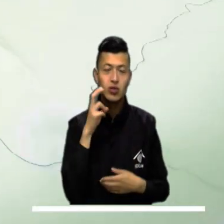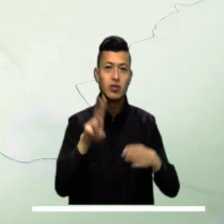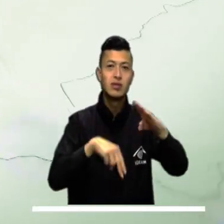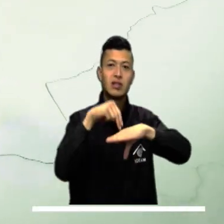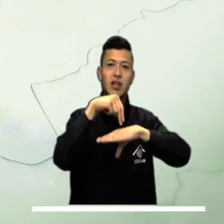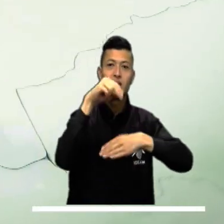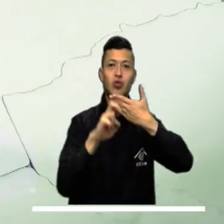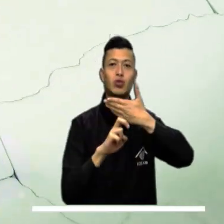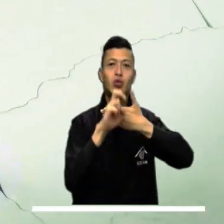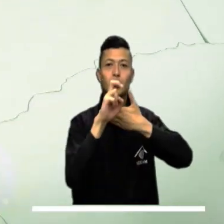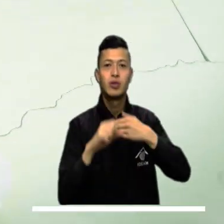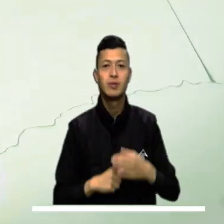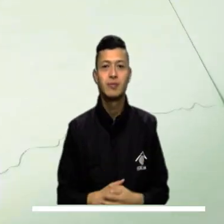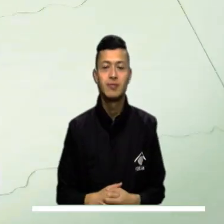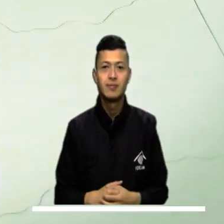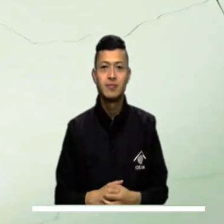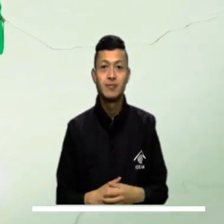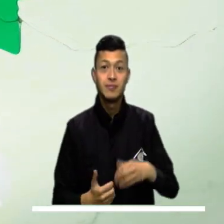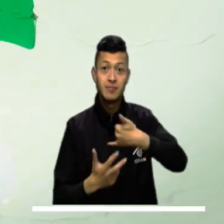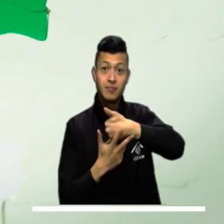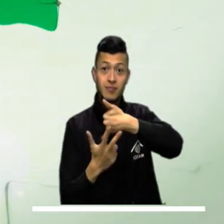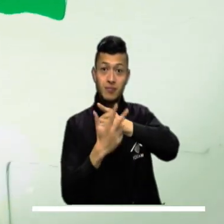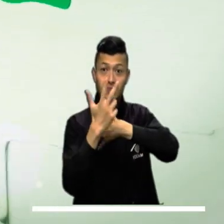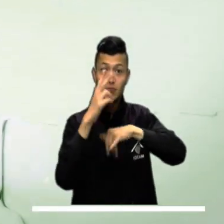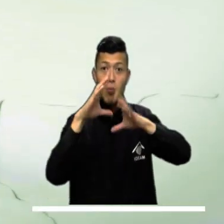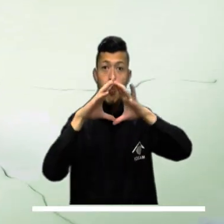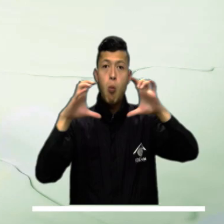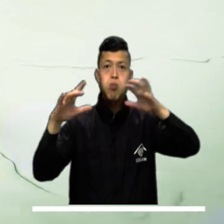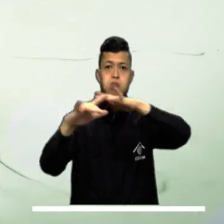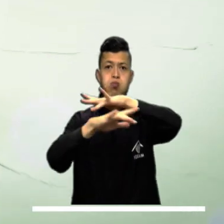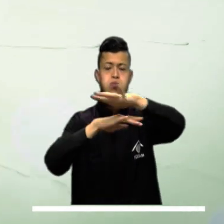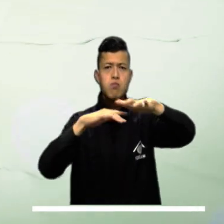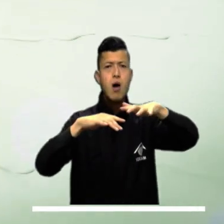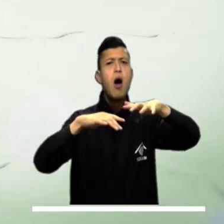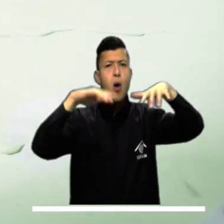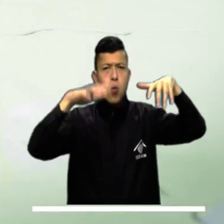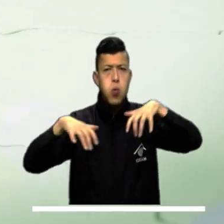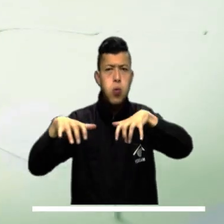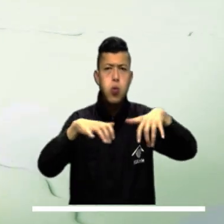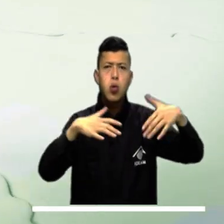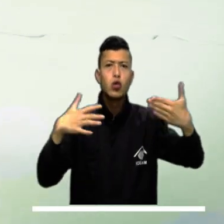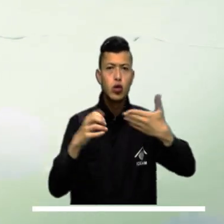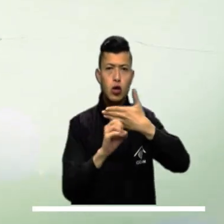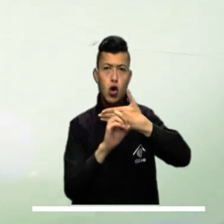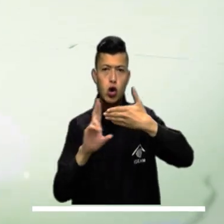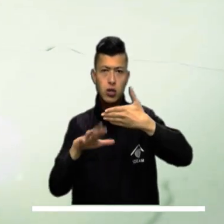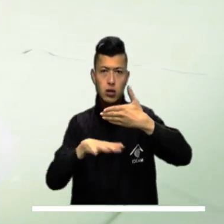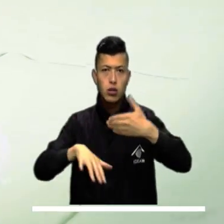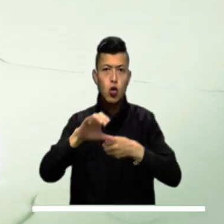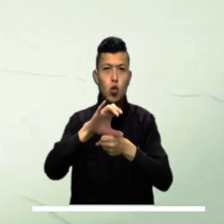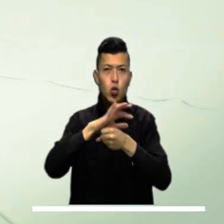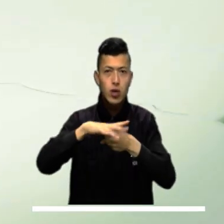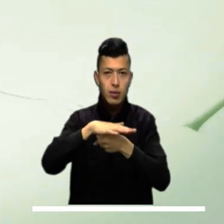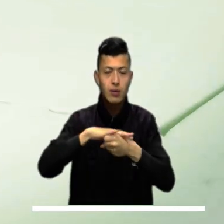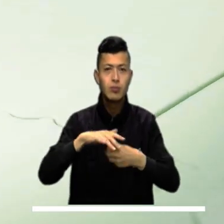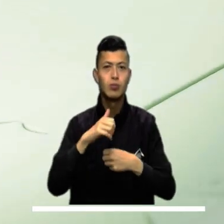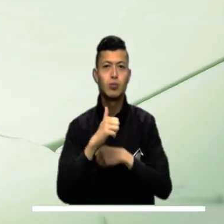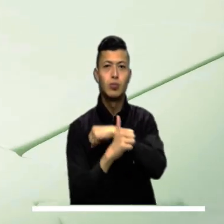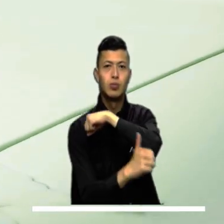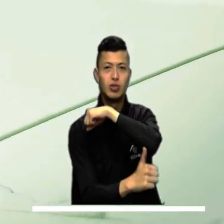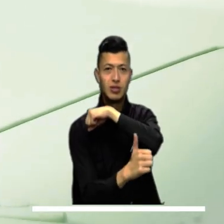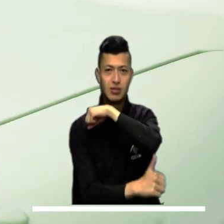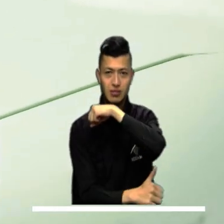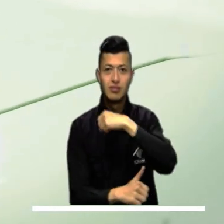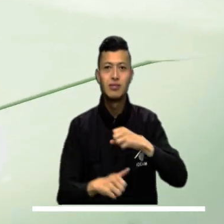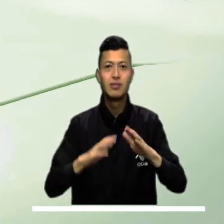Nariño. Sobre los Andes colombianos la nubosidad variada puede traer lluvias a sectores del oriente de Cundinamarca, Boyacá y